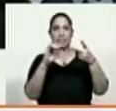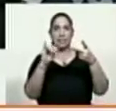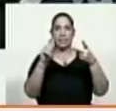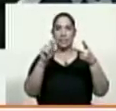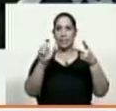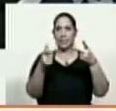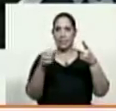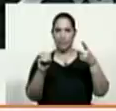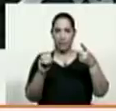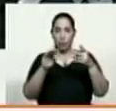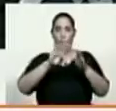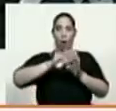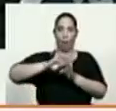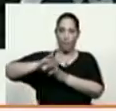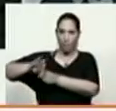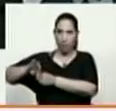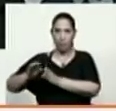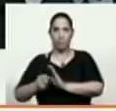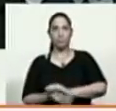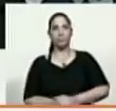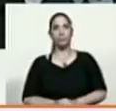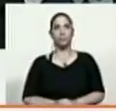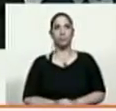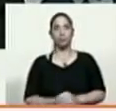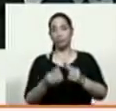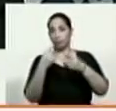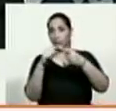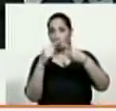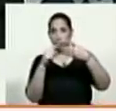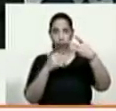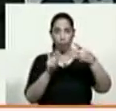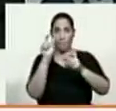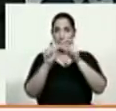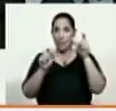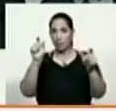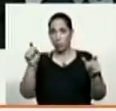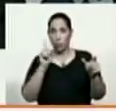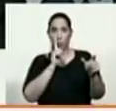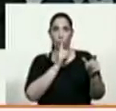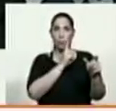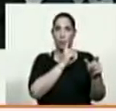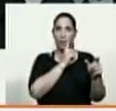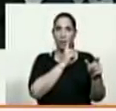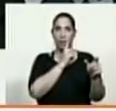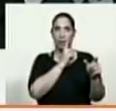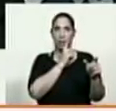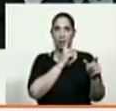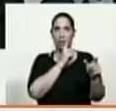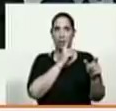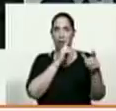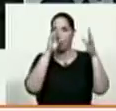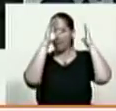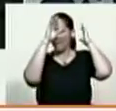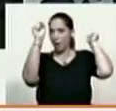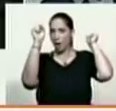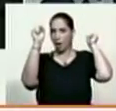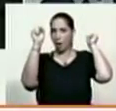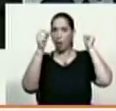Aparte de una serie también de ciudadanos nombrados como embajadores y embajadoras